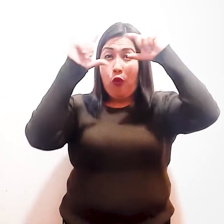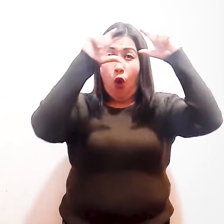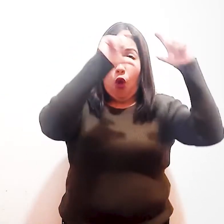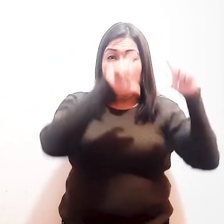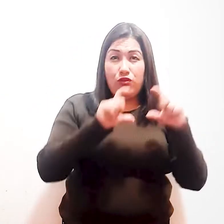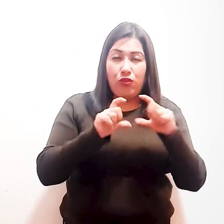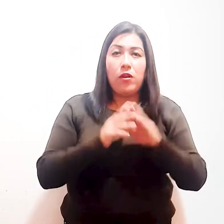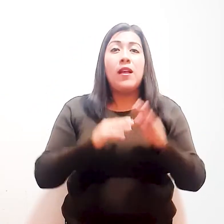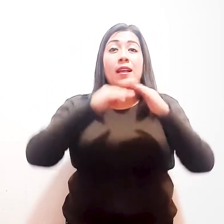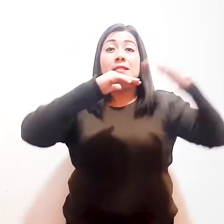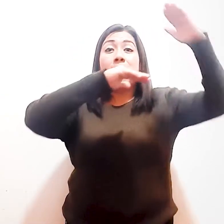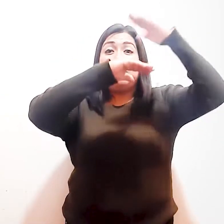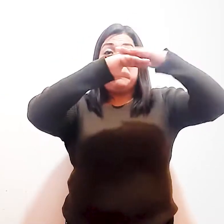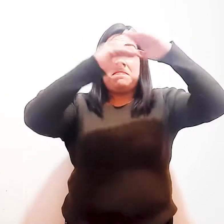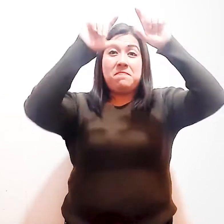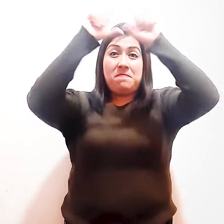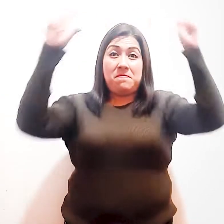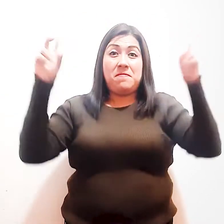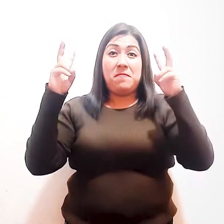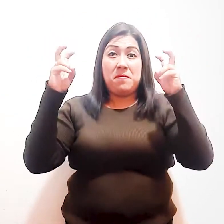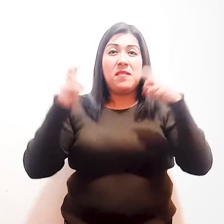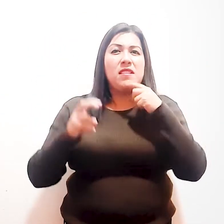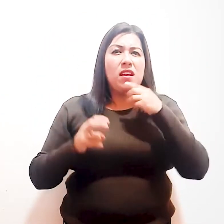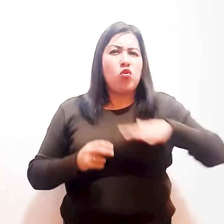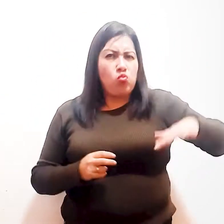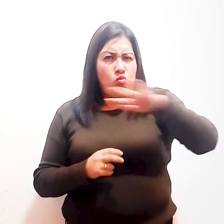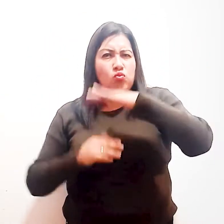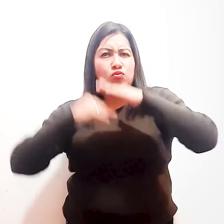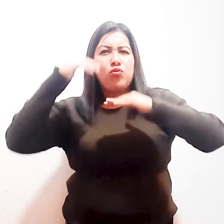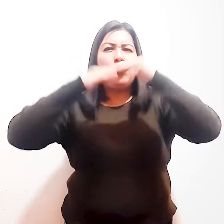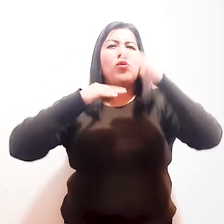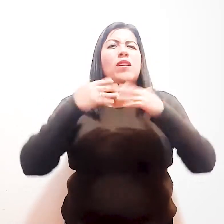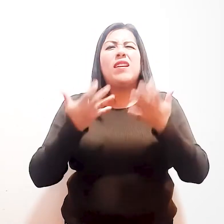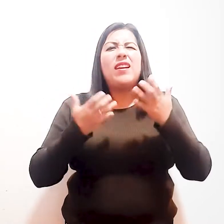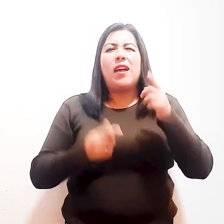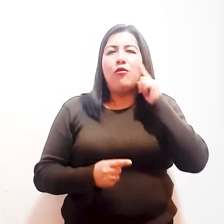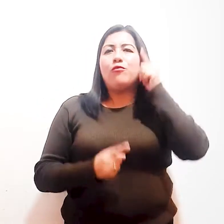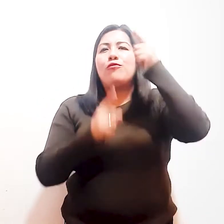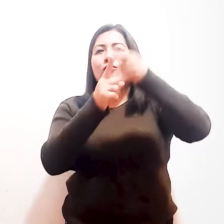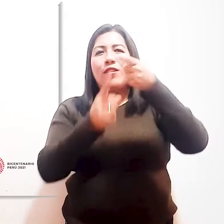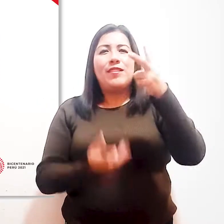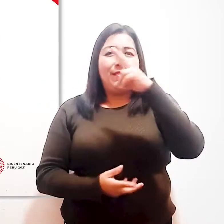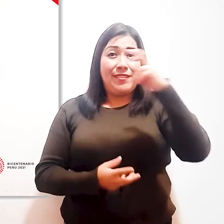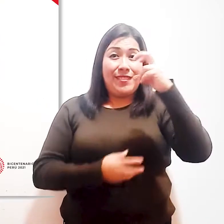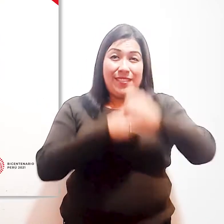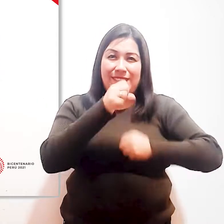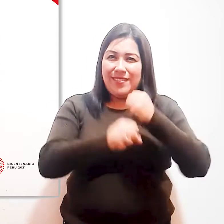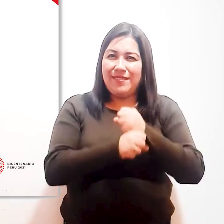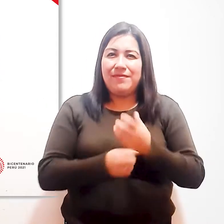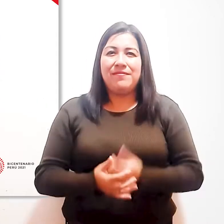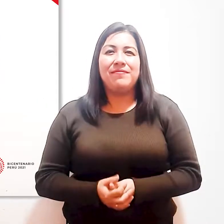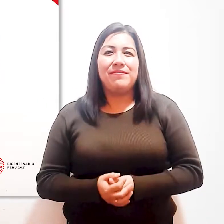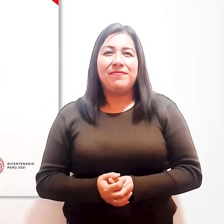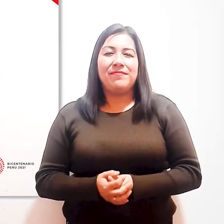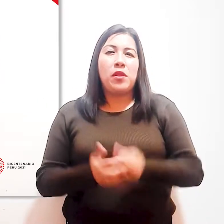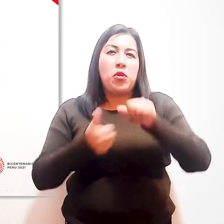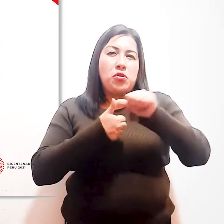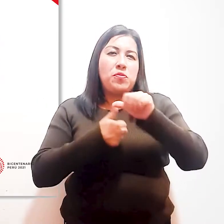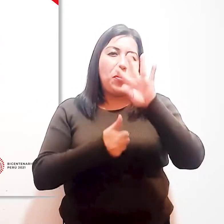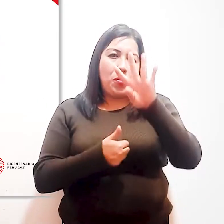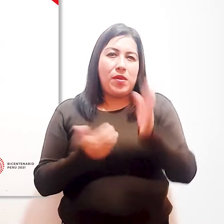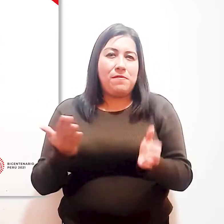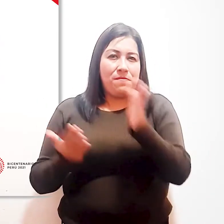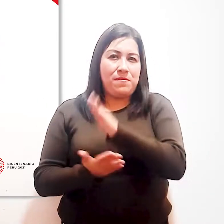el titular que dice lo siguiente lo que queremos construir en el bicentenario. Índice página